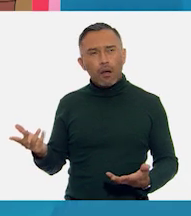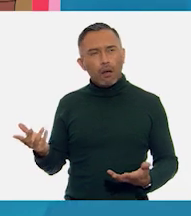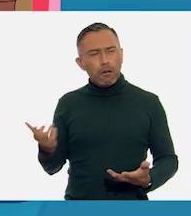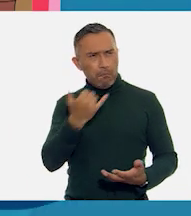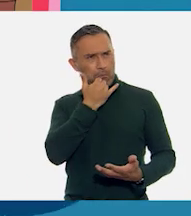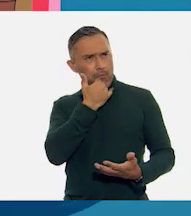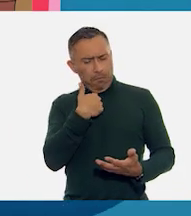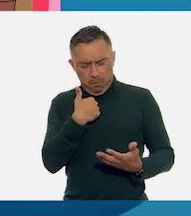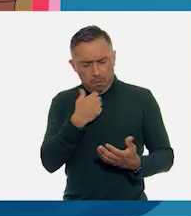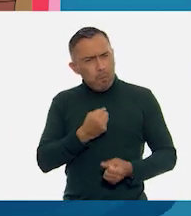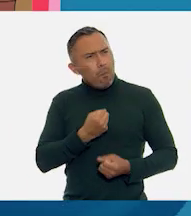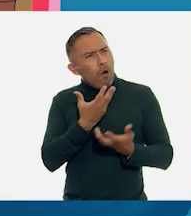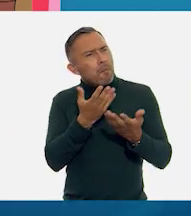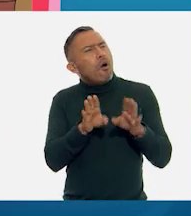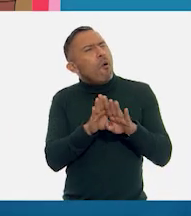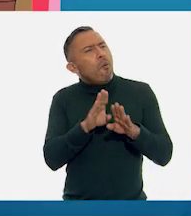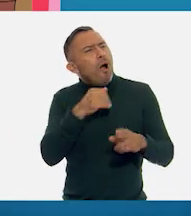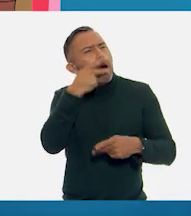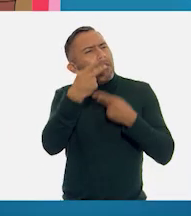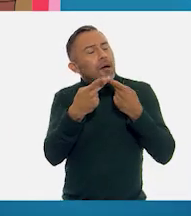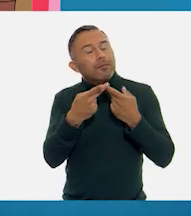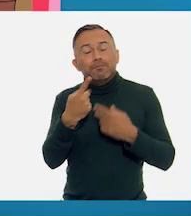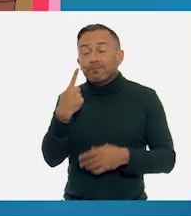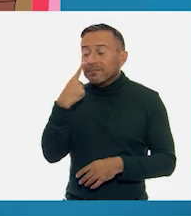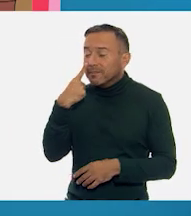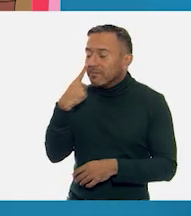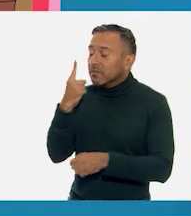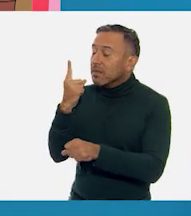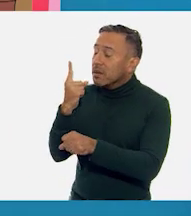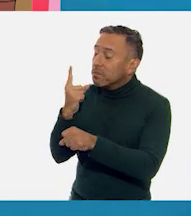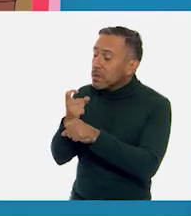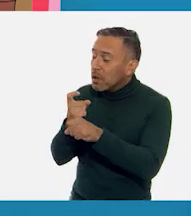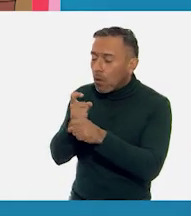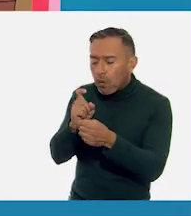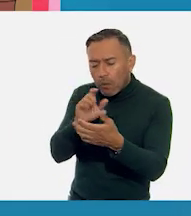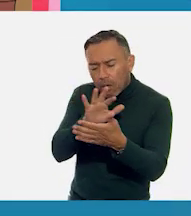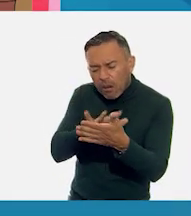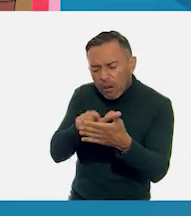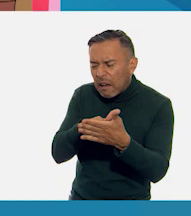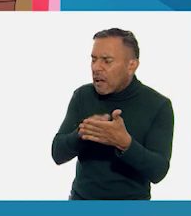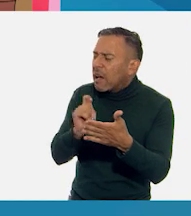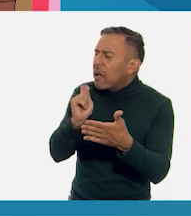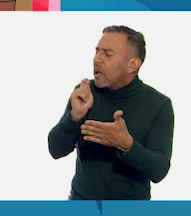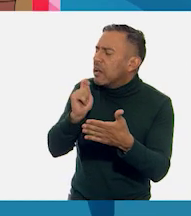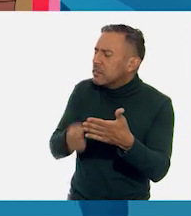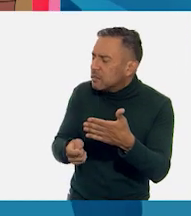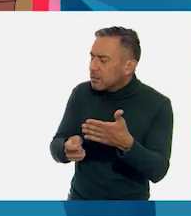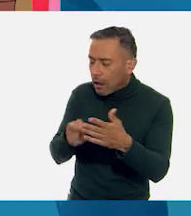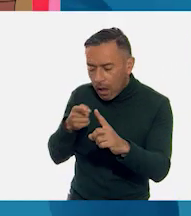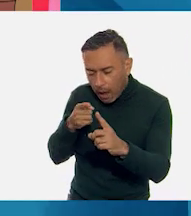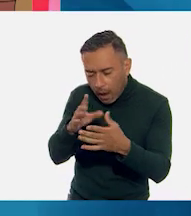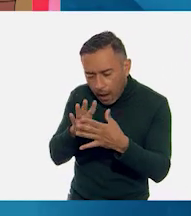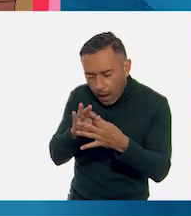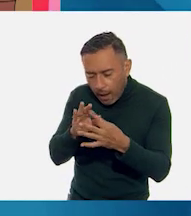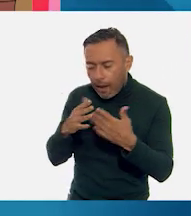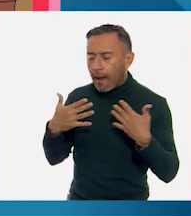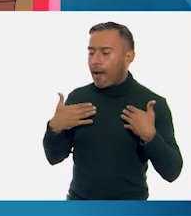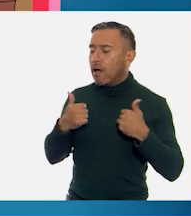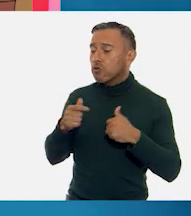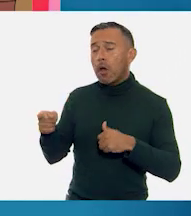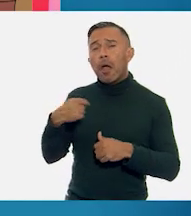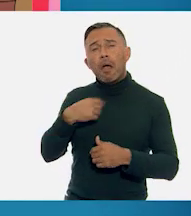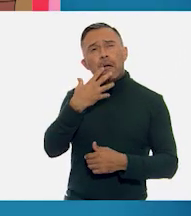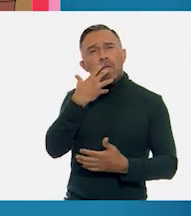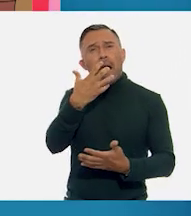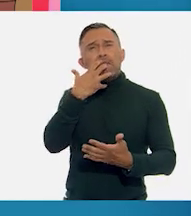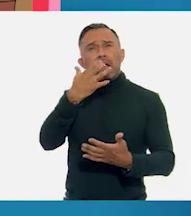poema? A ver, primero tienes que comprender el significado del poema. No tienes caso que andes gritando cosas que no